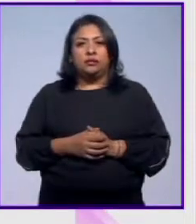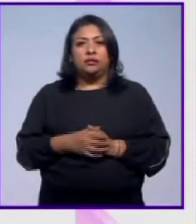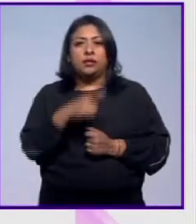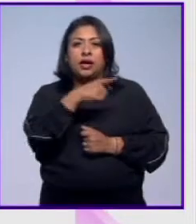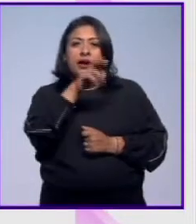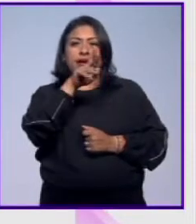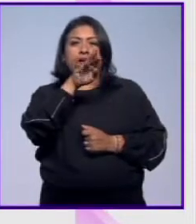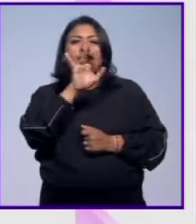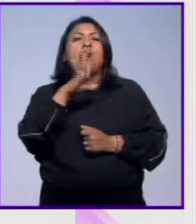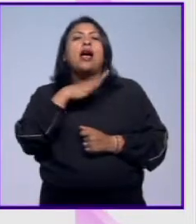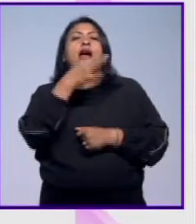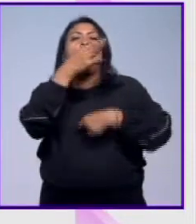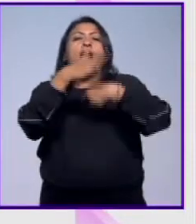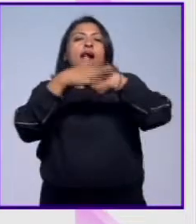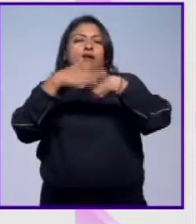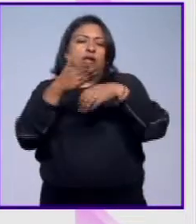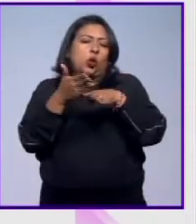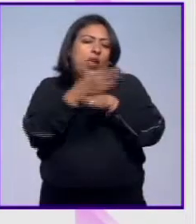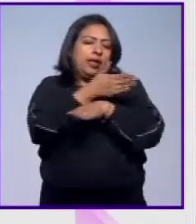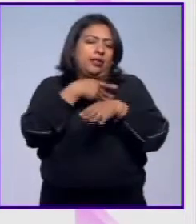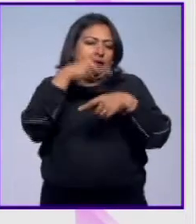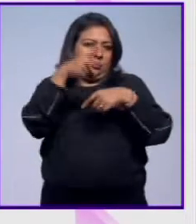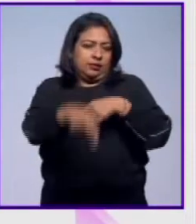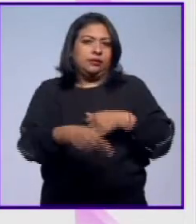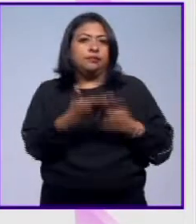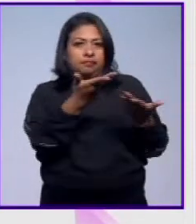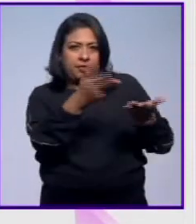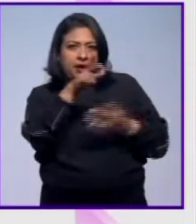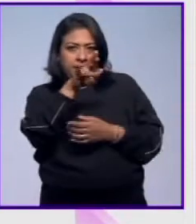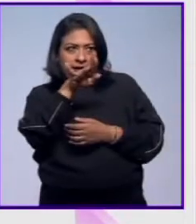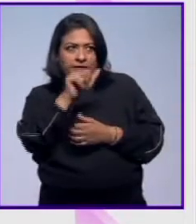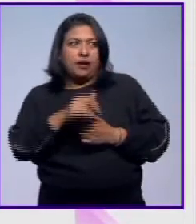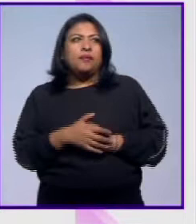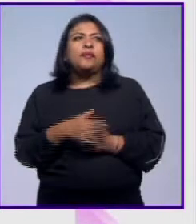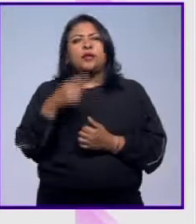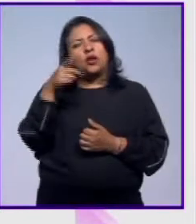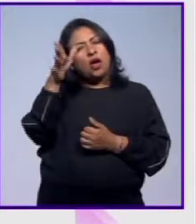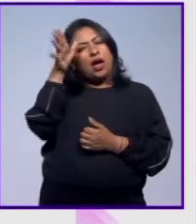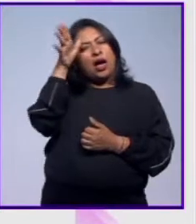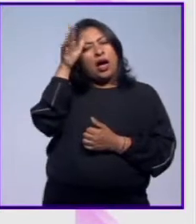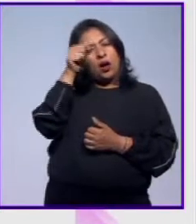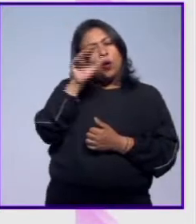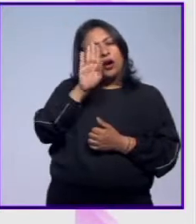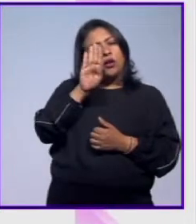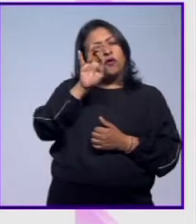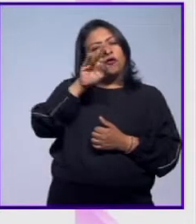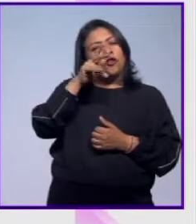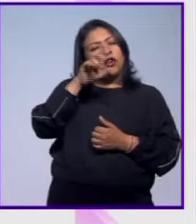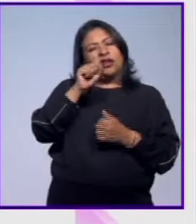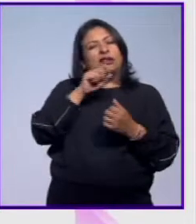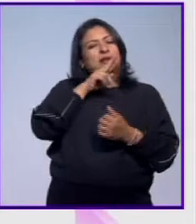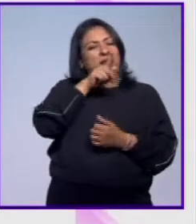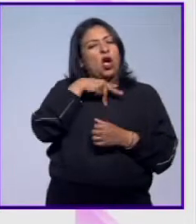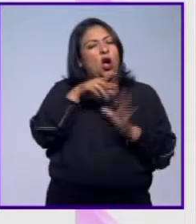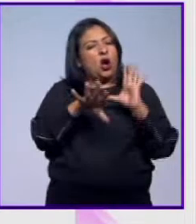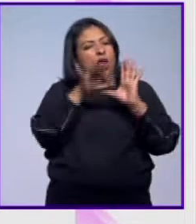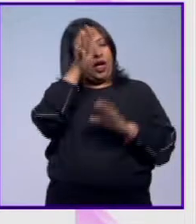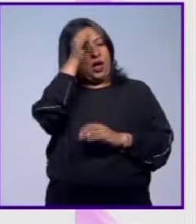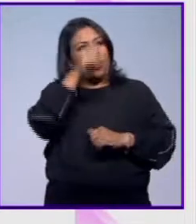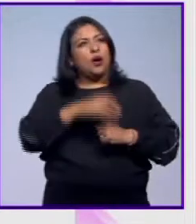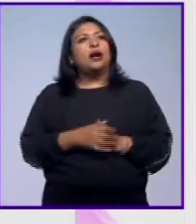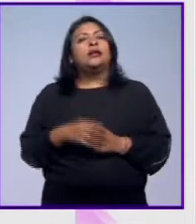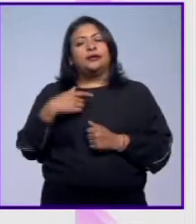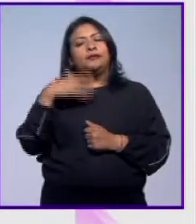Rafa nos tiene un anuncio antes de este corte. Rafa, adelante. Aunque yo concuerdo más con Borges que con García Márquez. Lo sé,